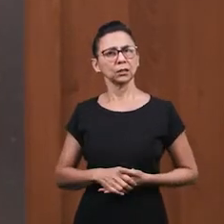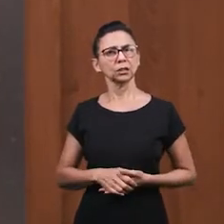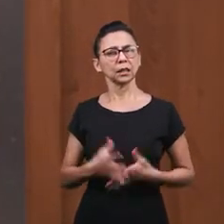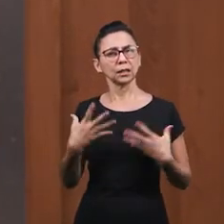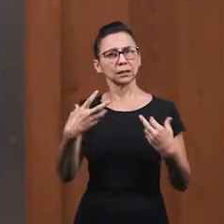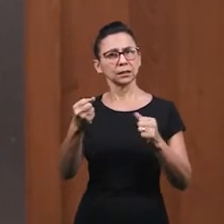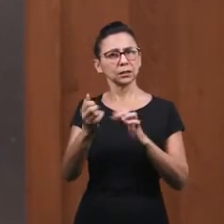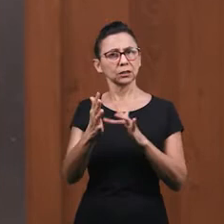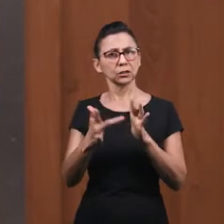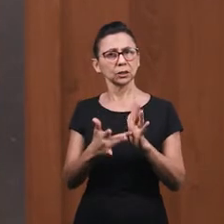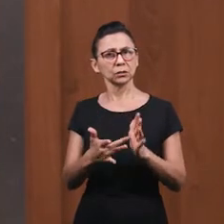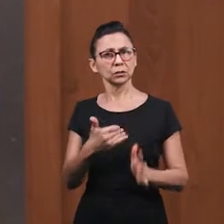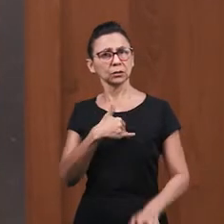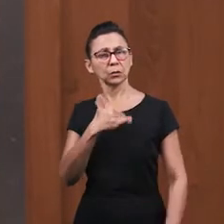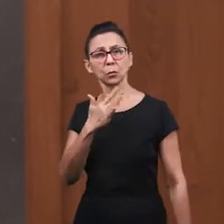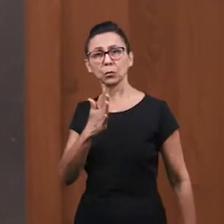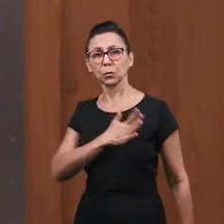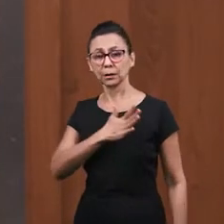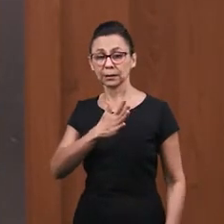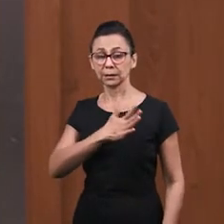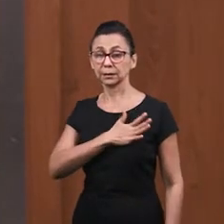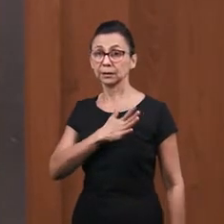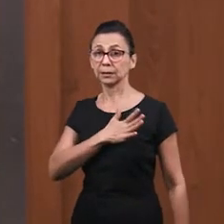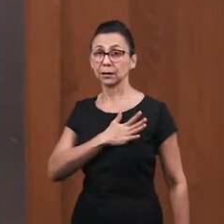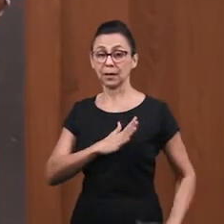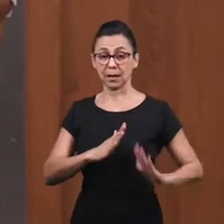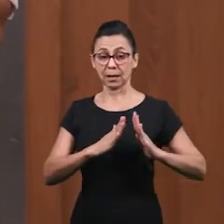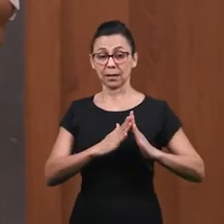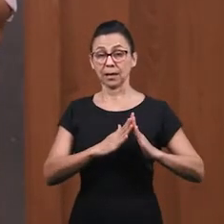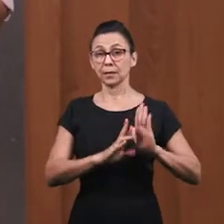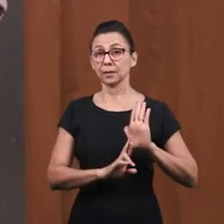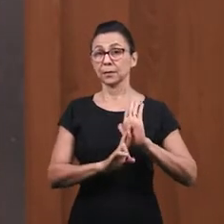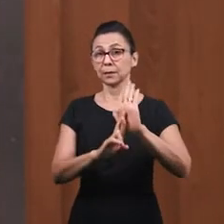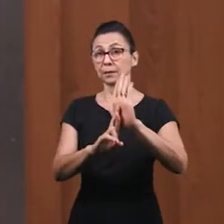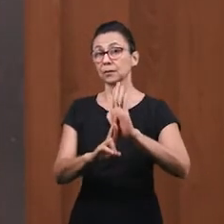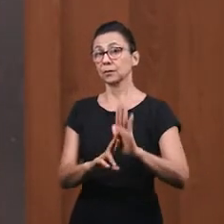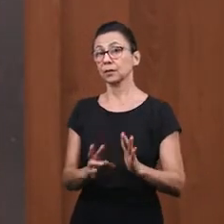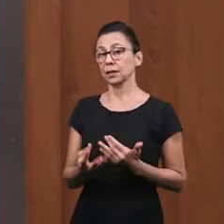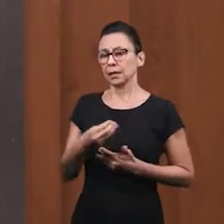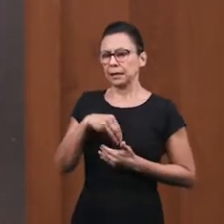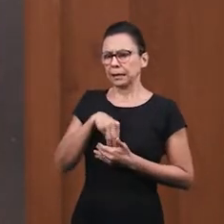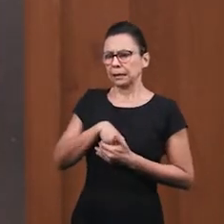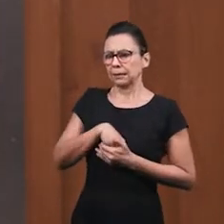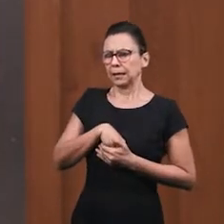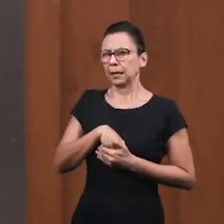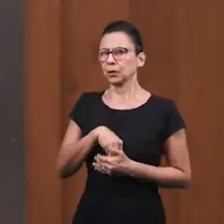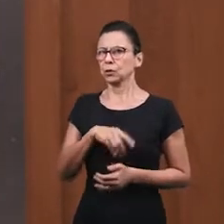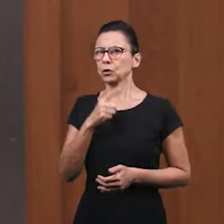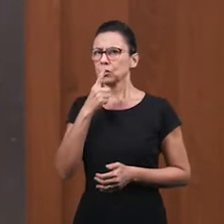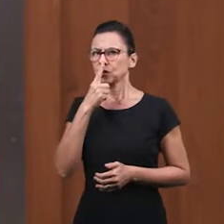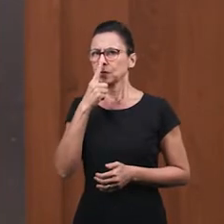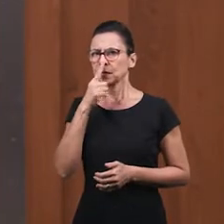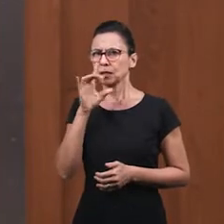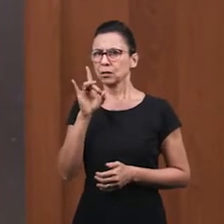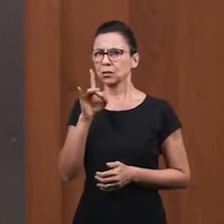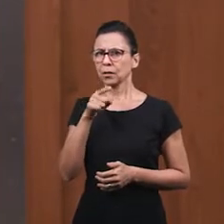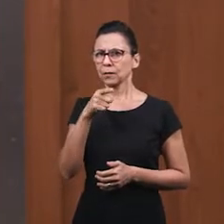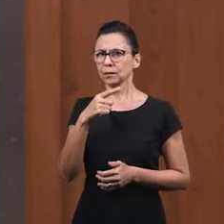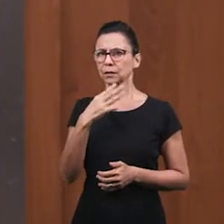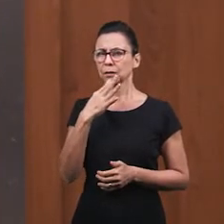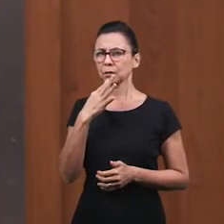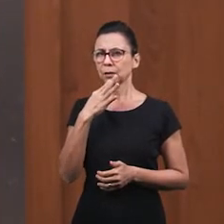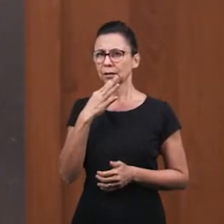Recibe a Jesús En tu casa Deja las opiniones De lado Recibe a Jesús En tu corazón La casa